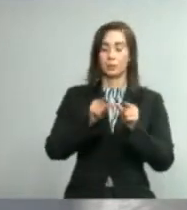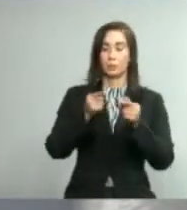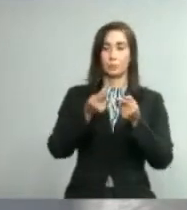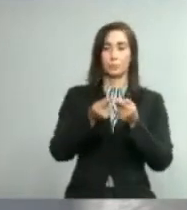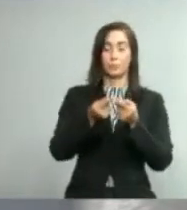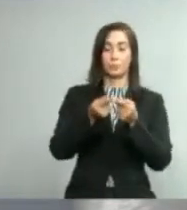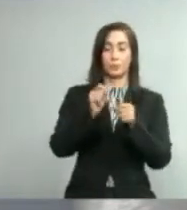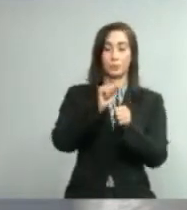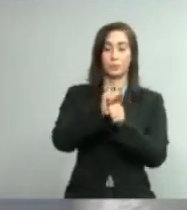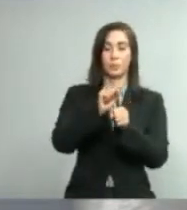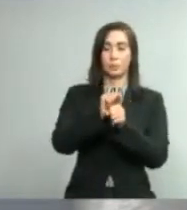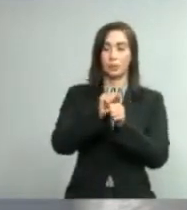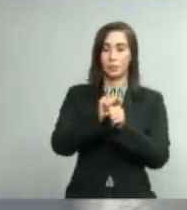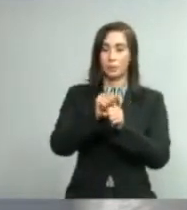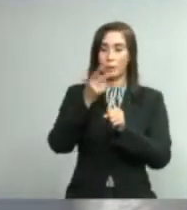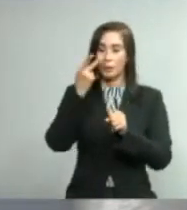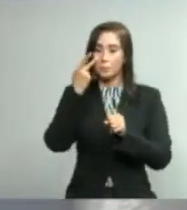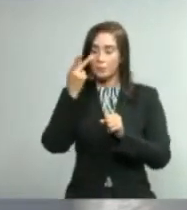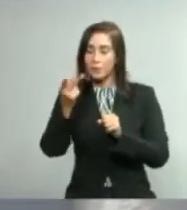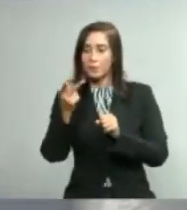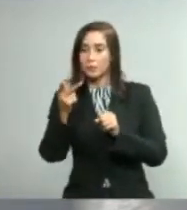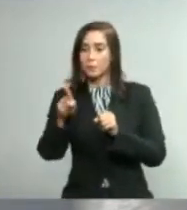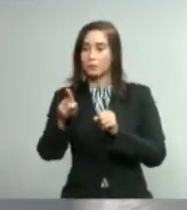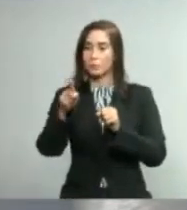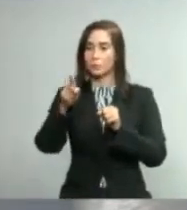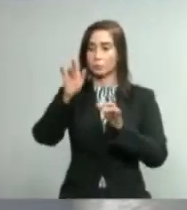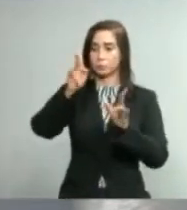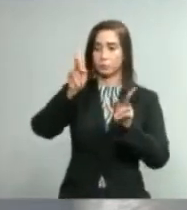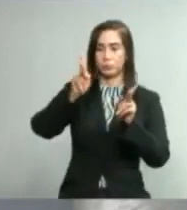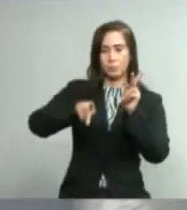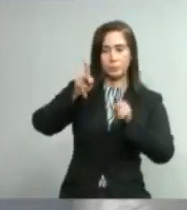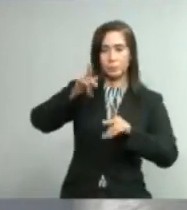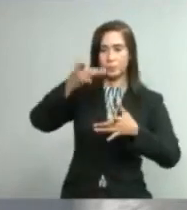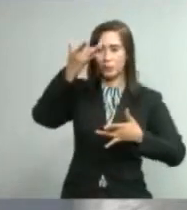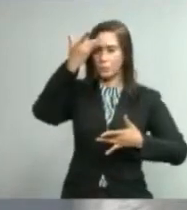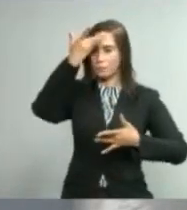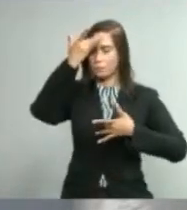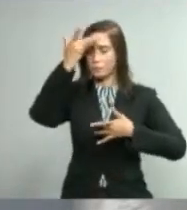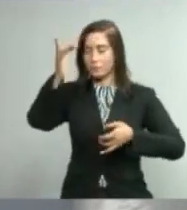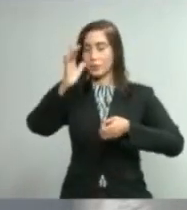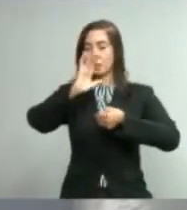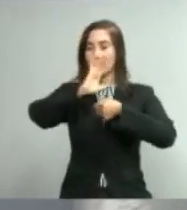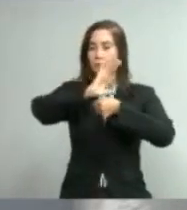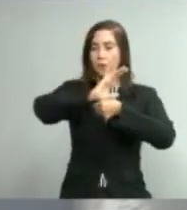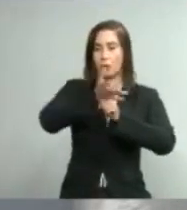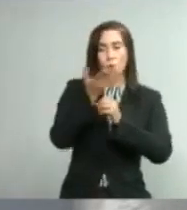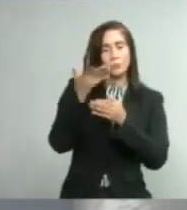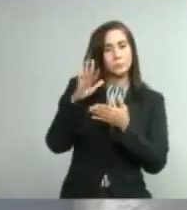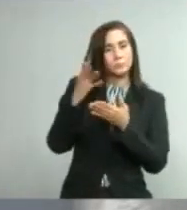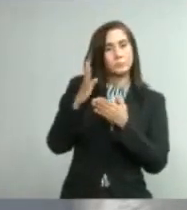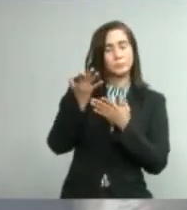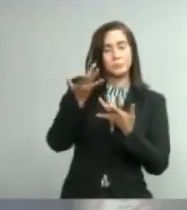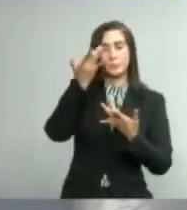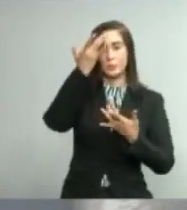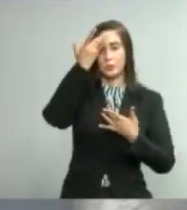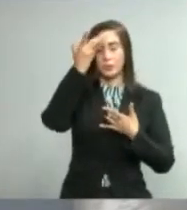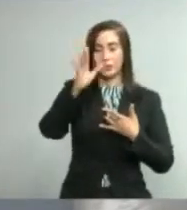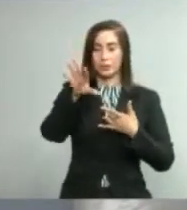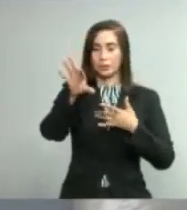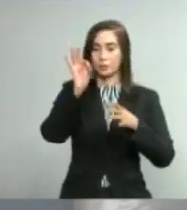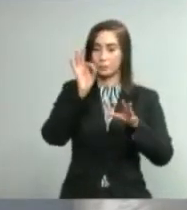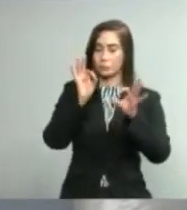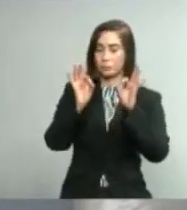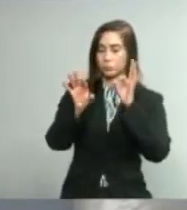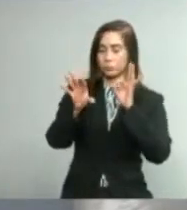seguimiento y levantamiento epidemiológico de búsqueda activa de casos sintomáticos o